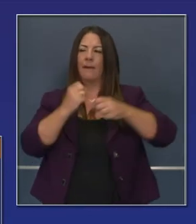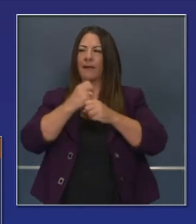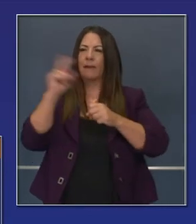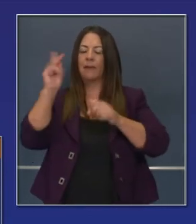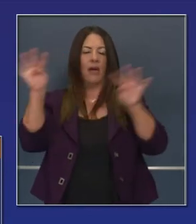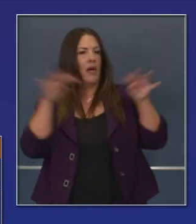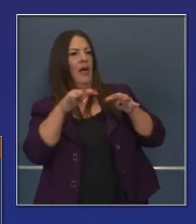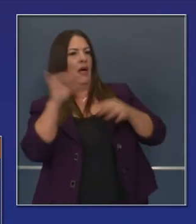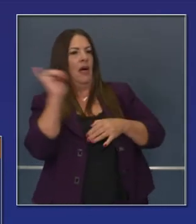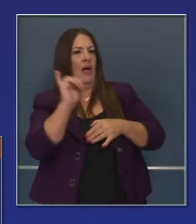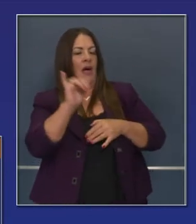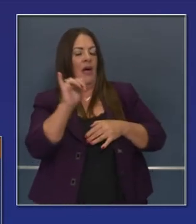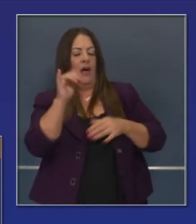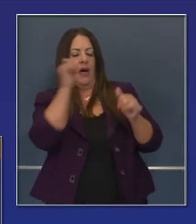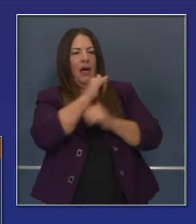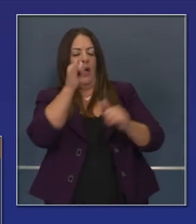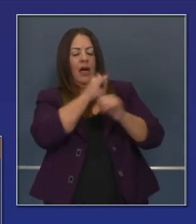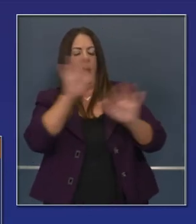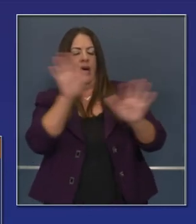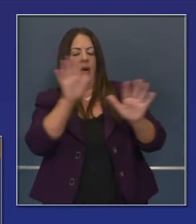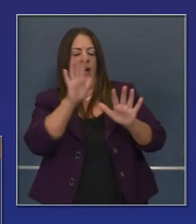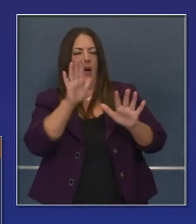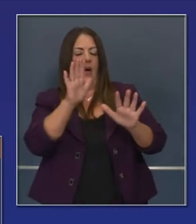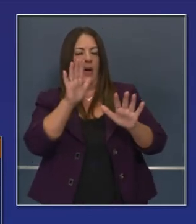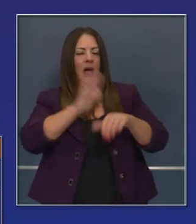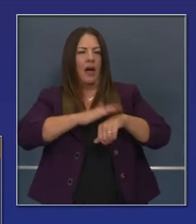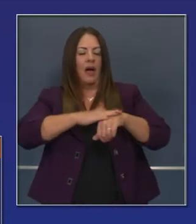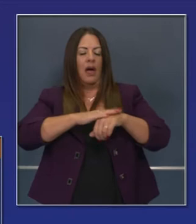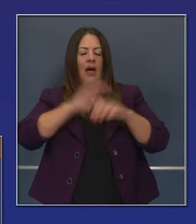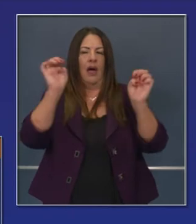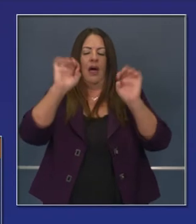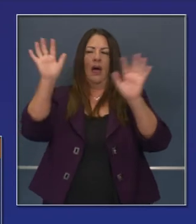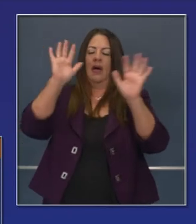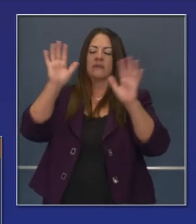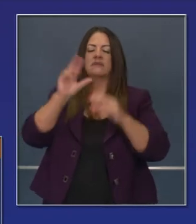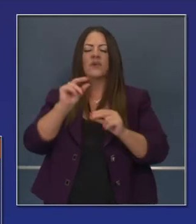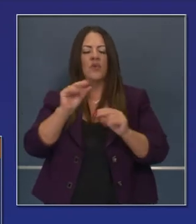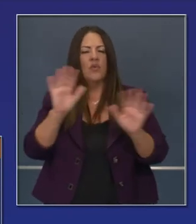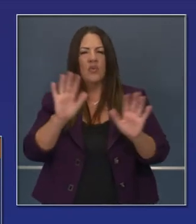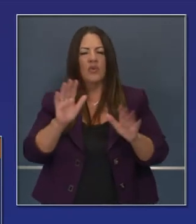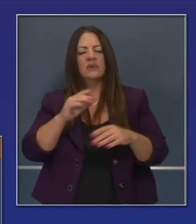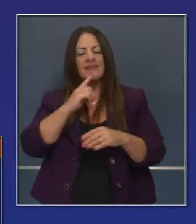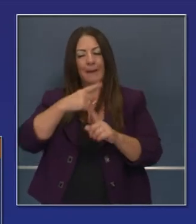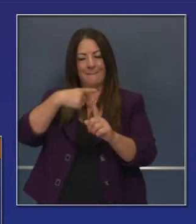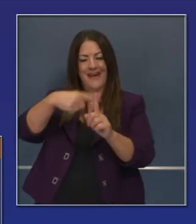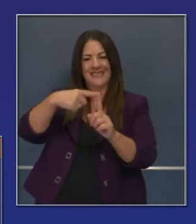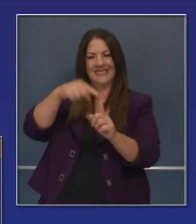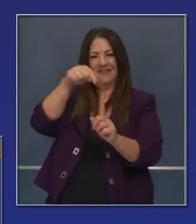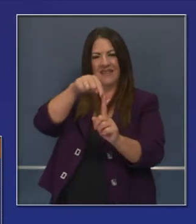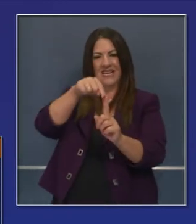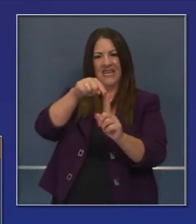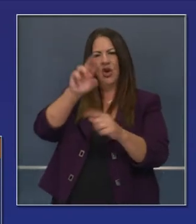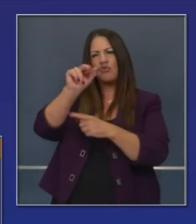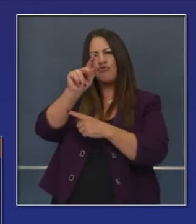encabezados para nosotros, el encabezado importante en cuanto a alertas es ese índice de positividad.